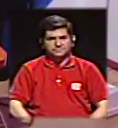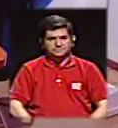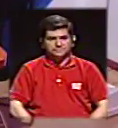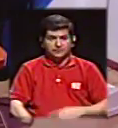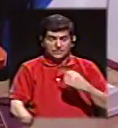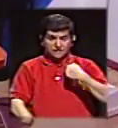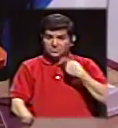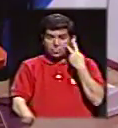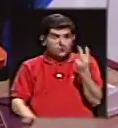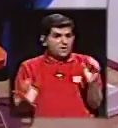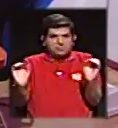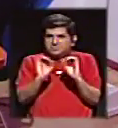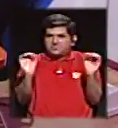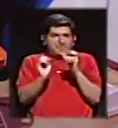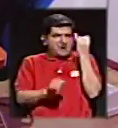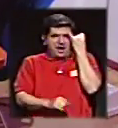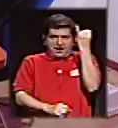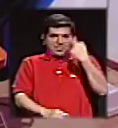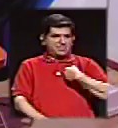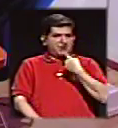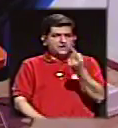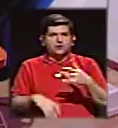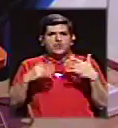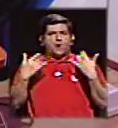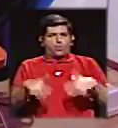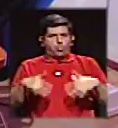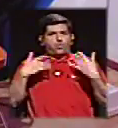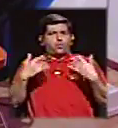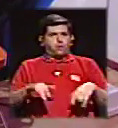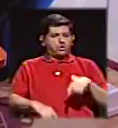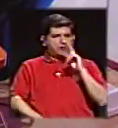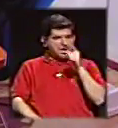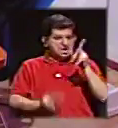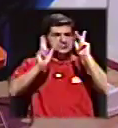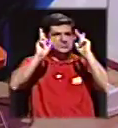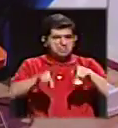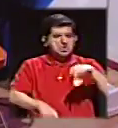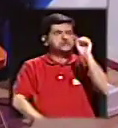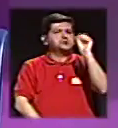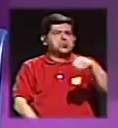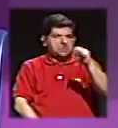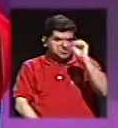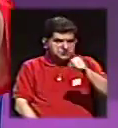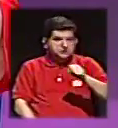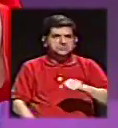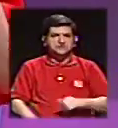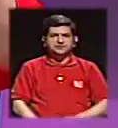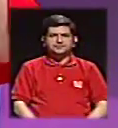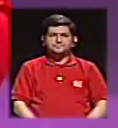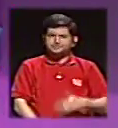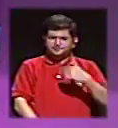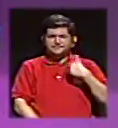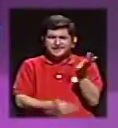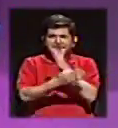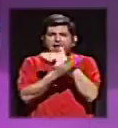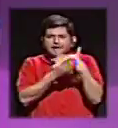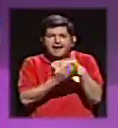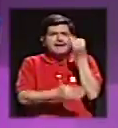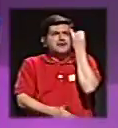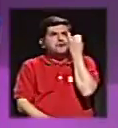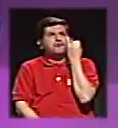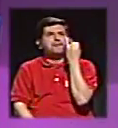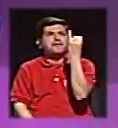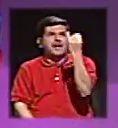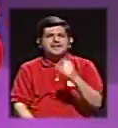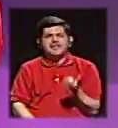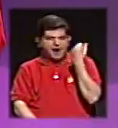Yo por lo menos no he visto ninguna idea que yo diga, wow, esta persona sí tiene algo, una idea